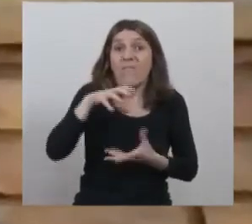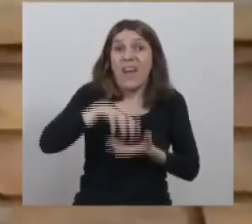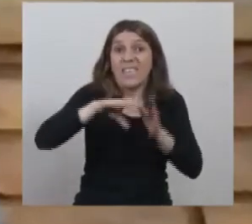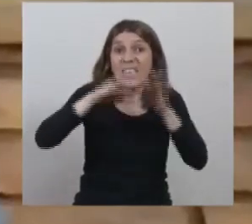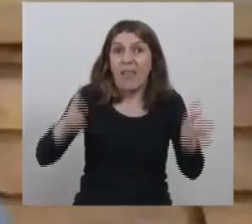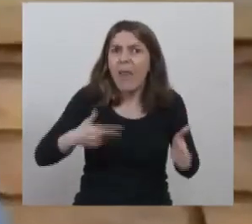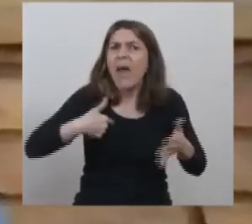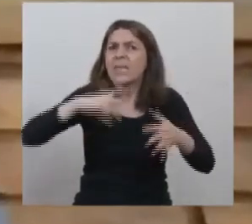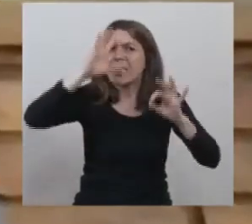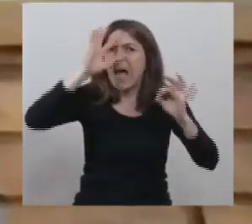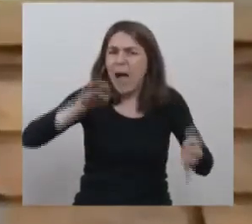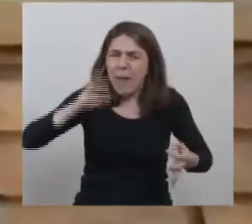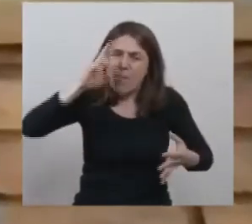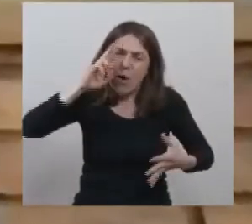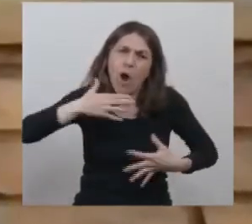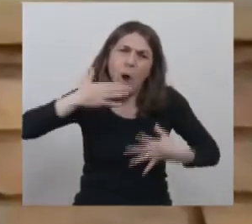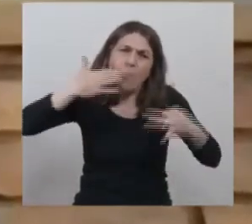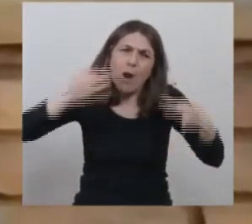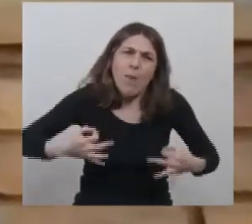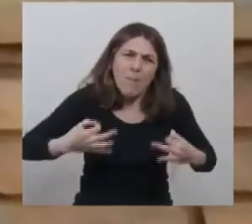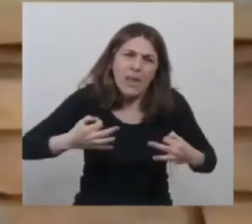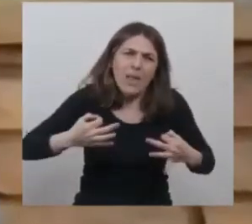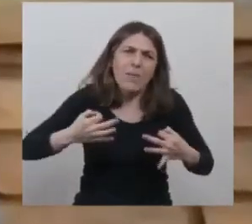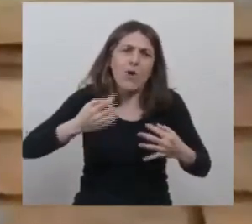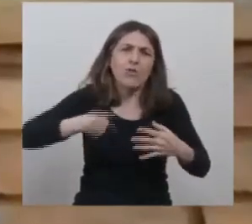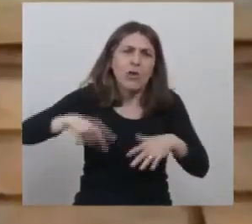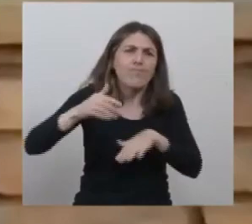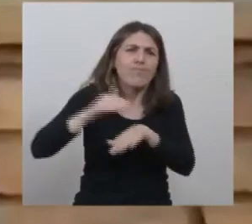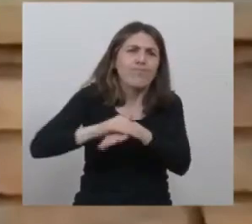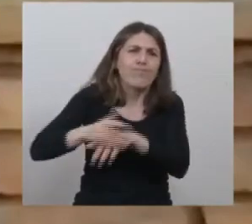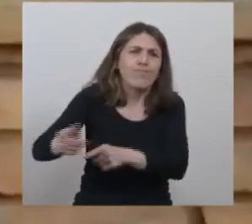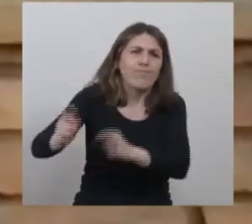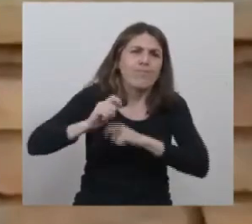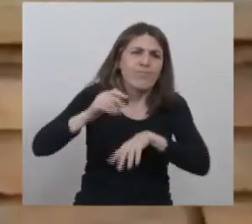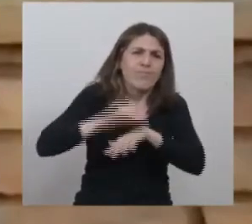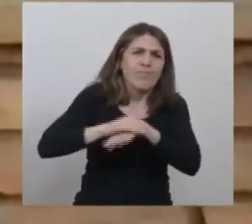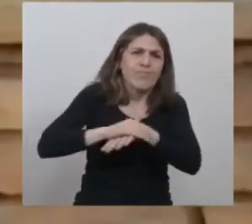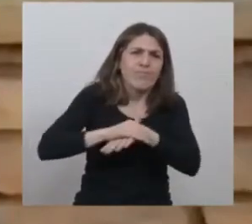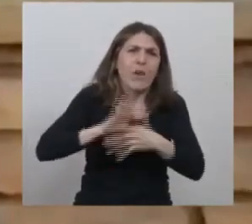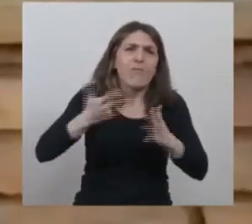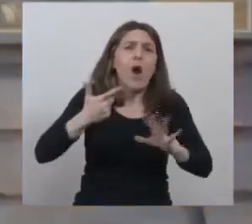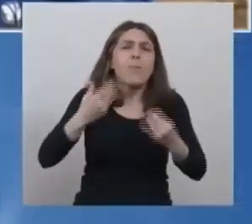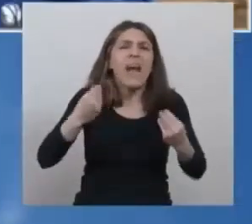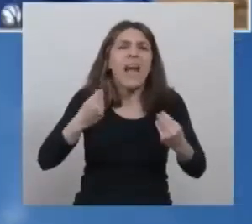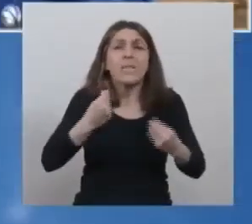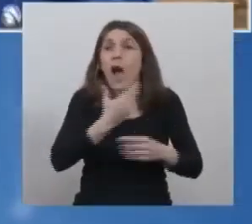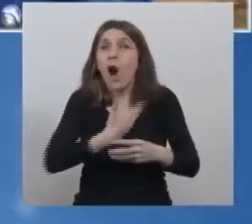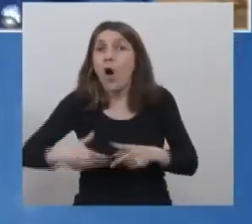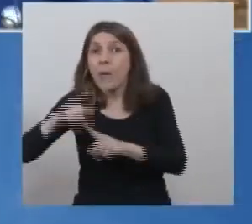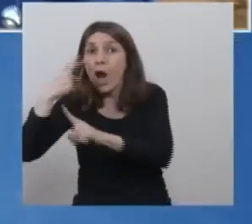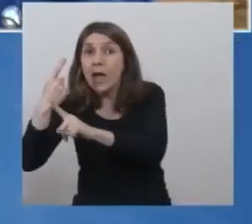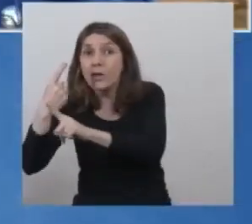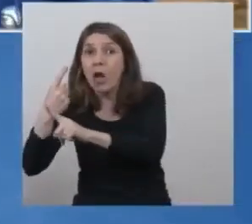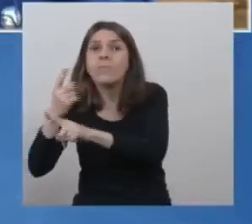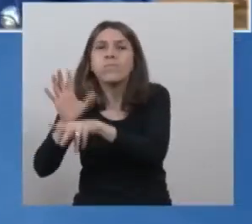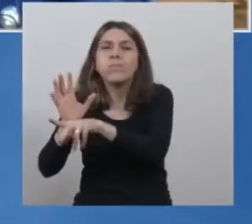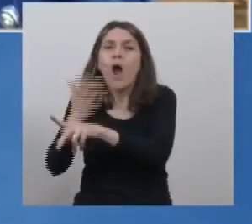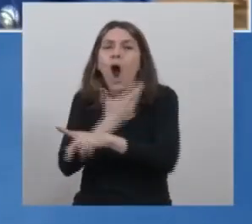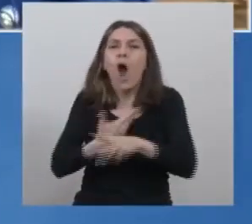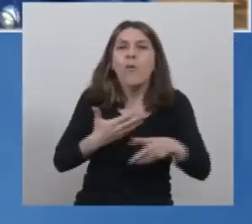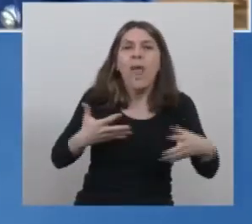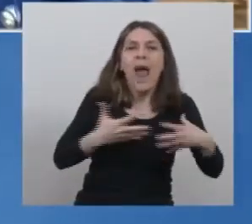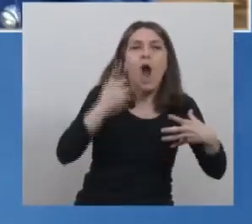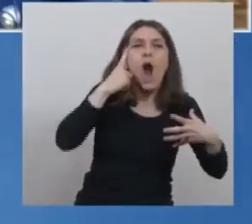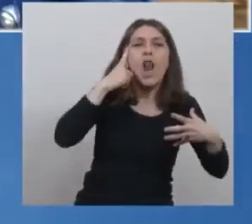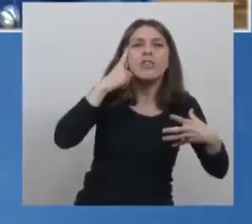y asumimos la responsabilidad de ser el gobierno del conocimiento. Así que cuenten con nuestro apoyo,